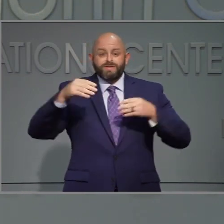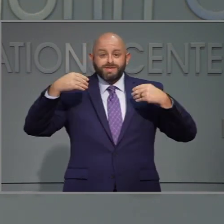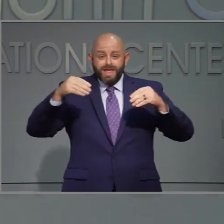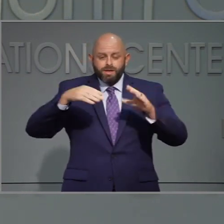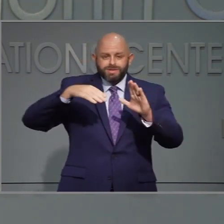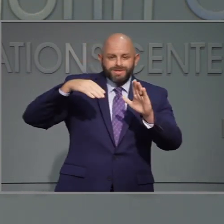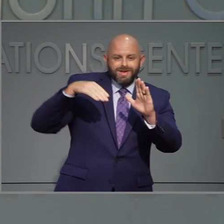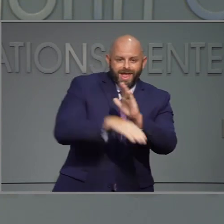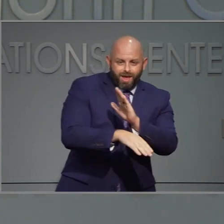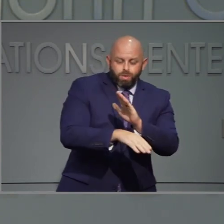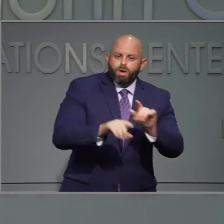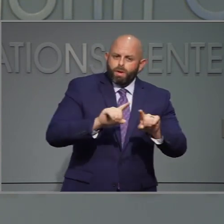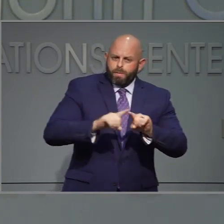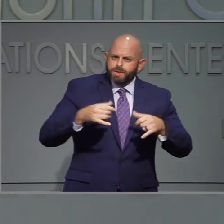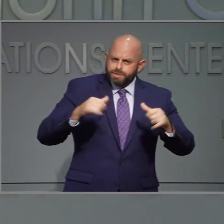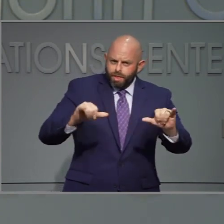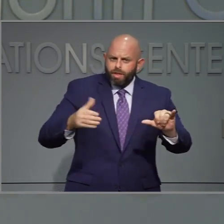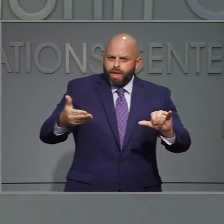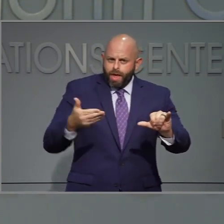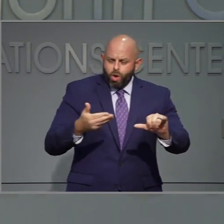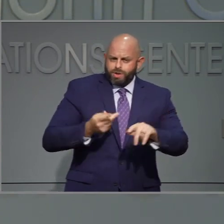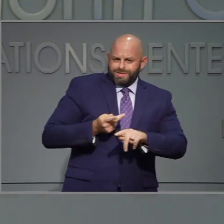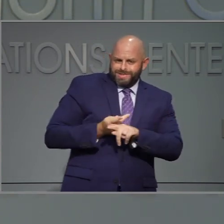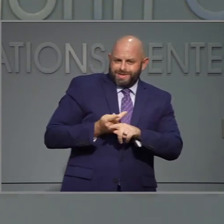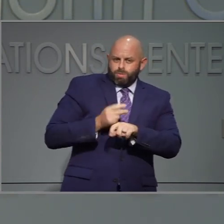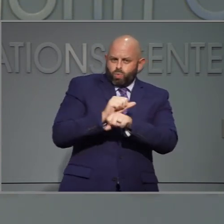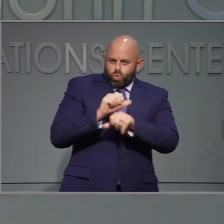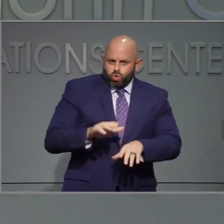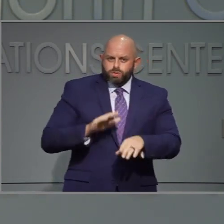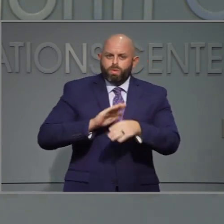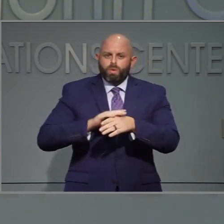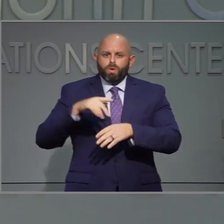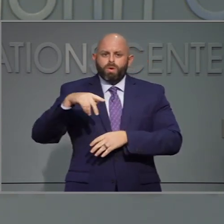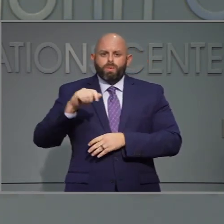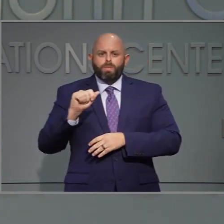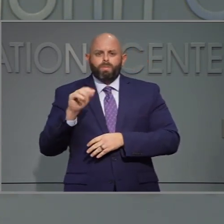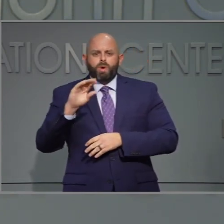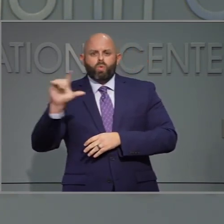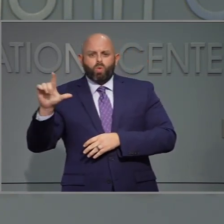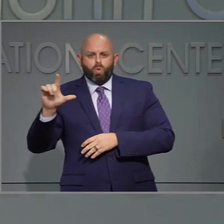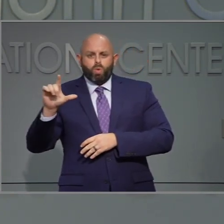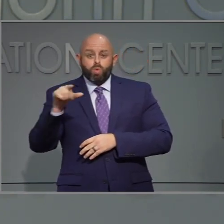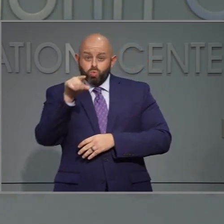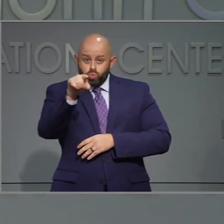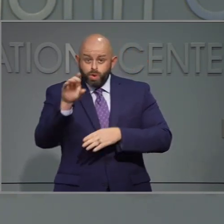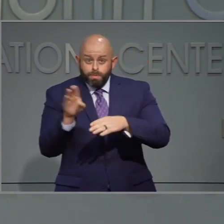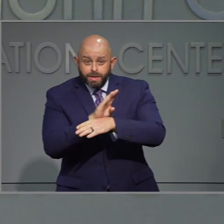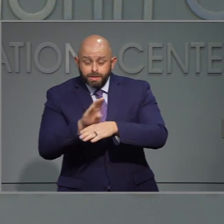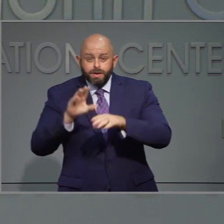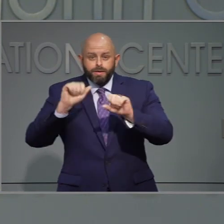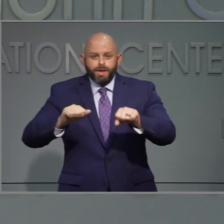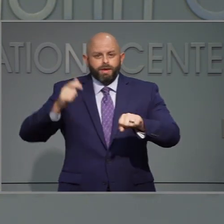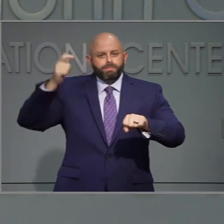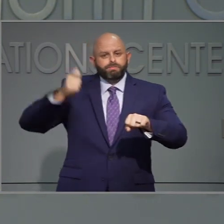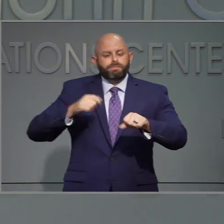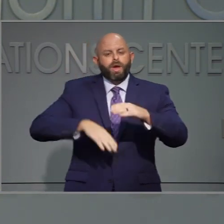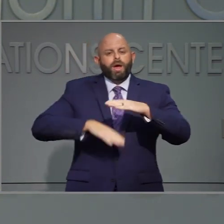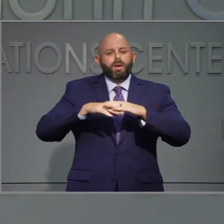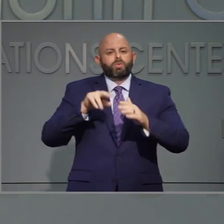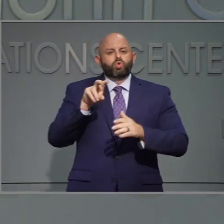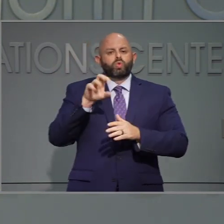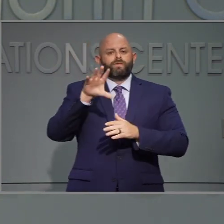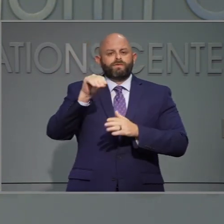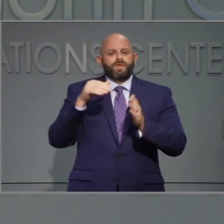apoyar a comercios que han tenido bajas ventas o menos servicios, pero que siguen con empleados en su nómina. Los negocios pueden